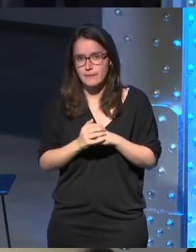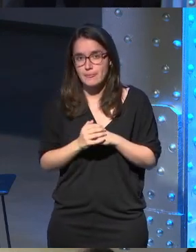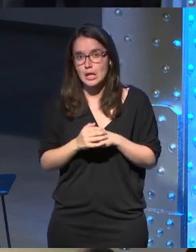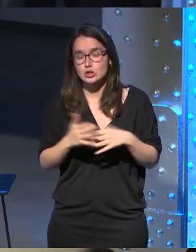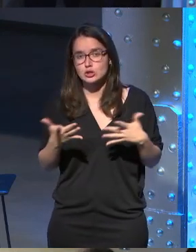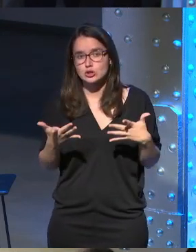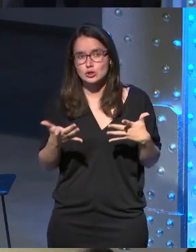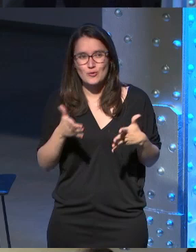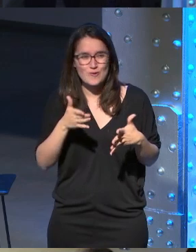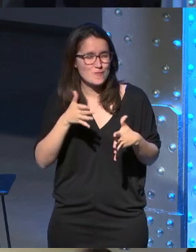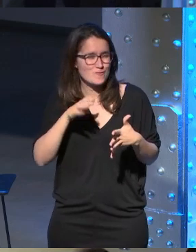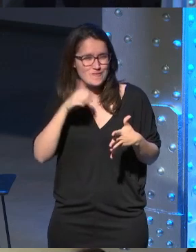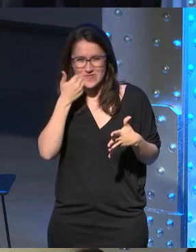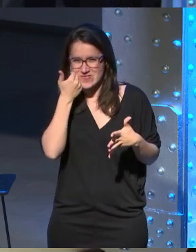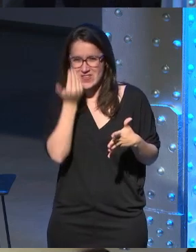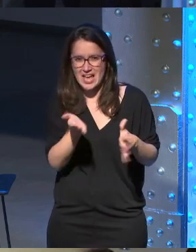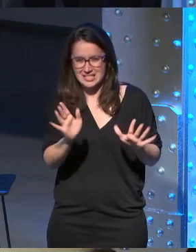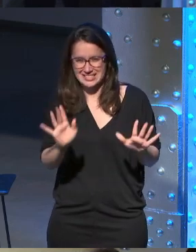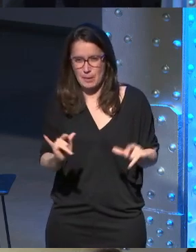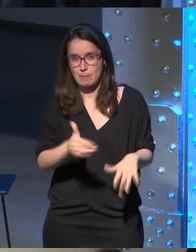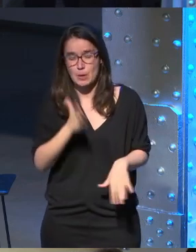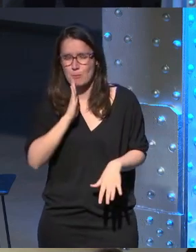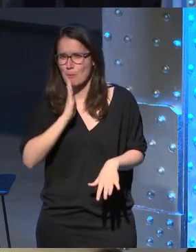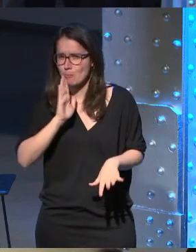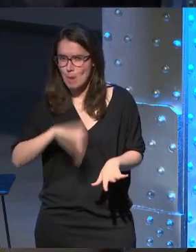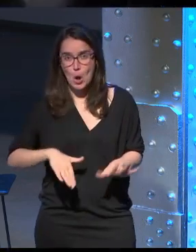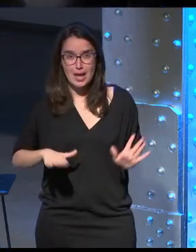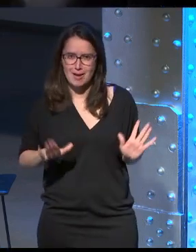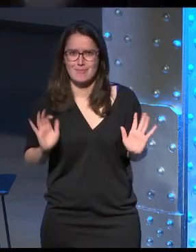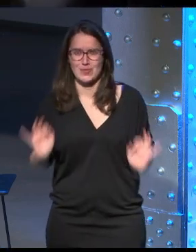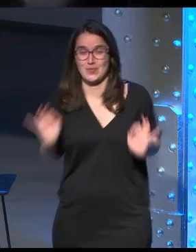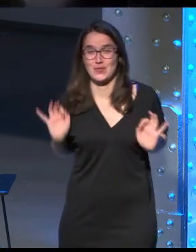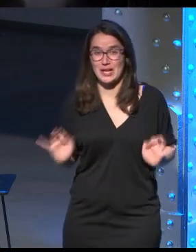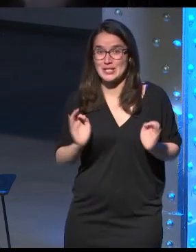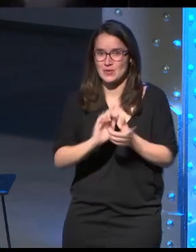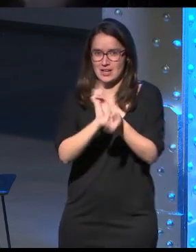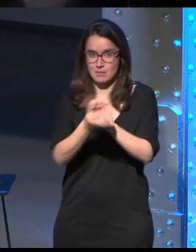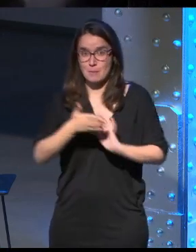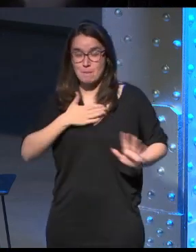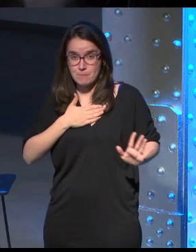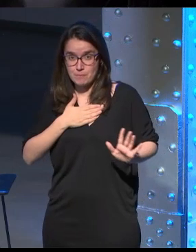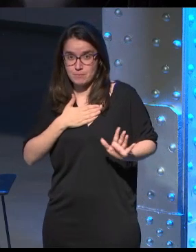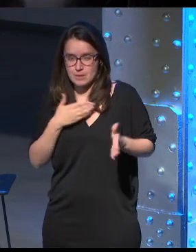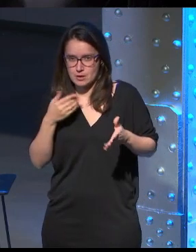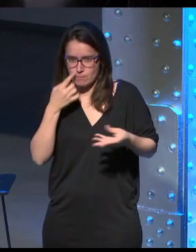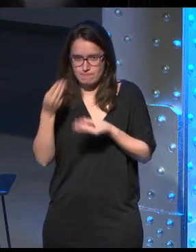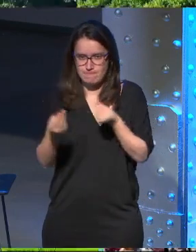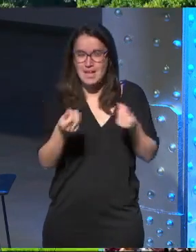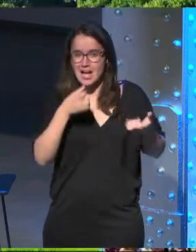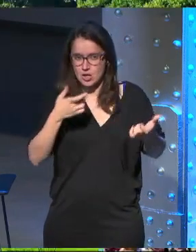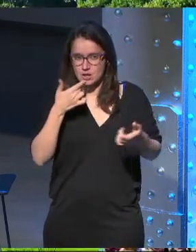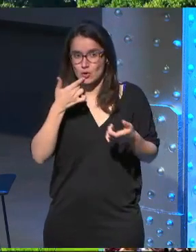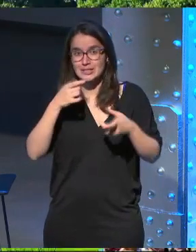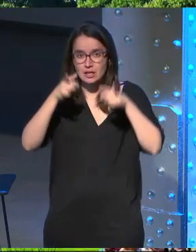son feas de narices pero son molonas pero molonas esto va a ser lo que va a cambiar mi previsión ahora la digo estas